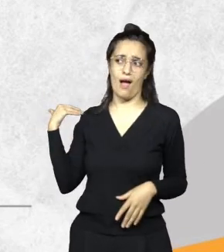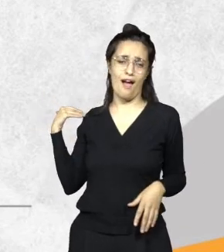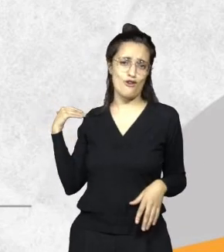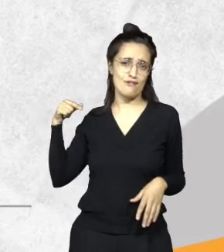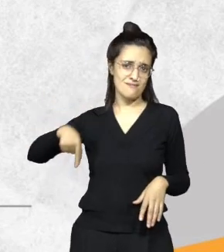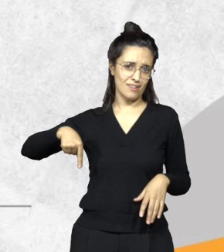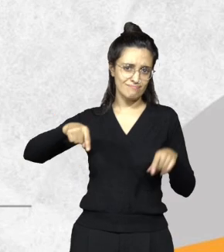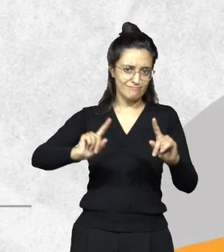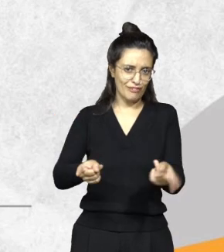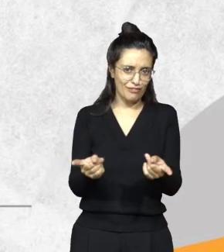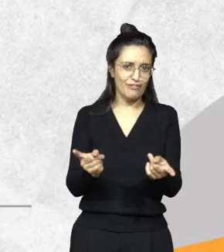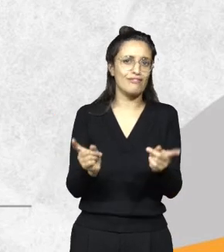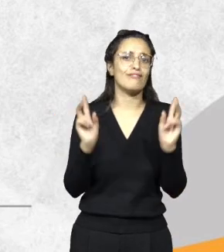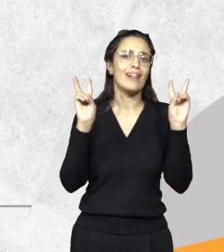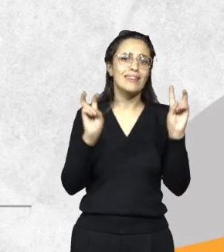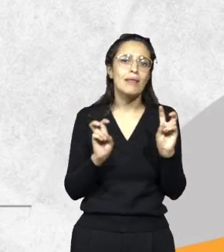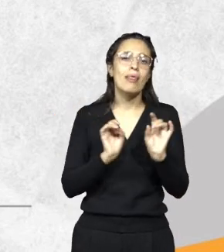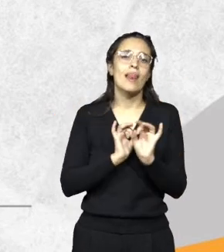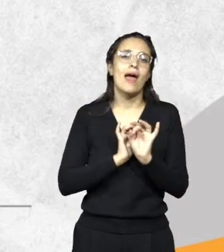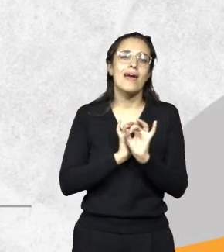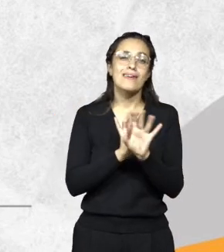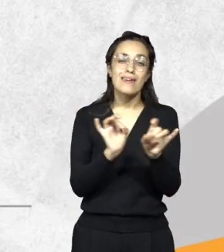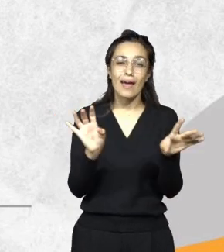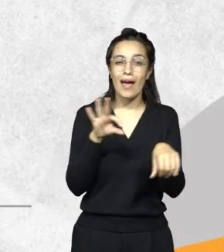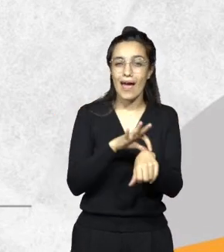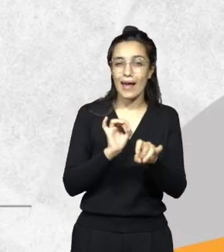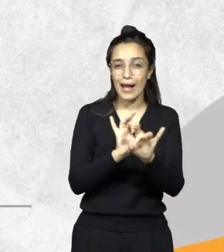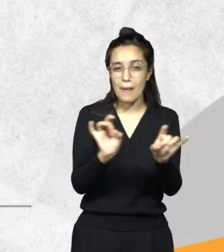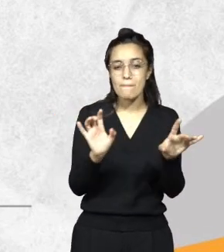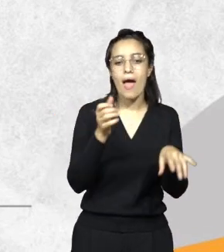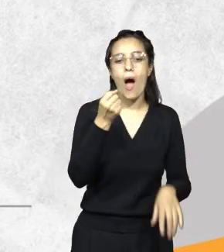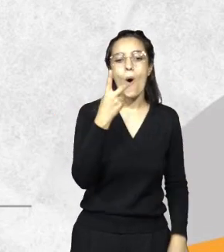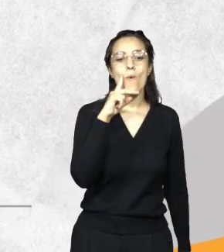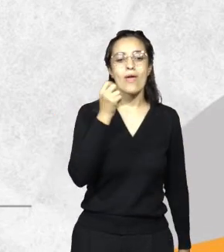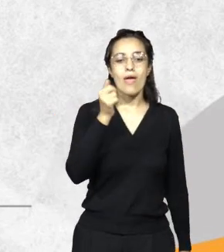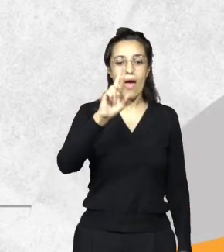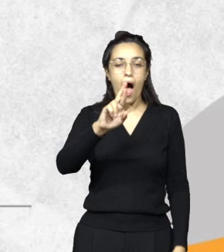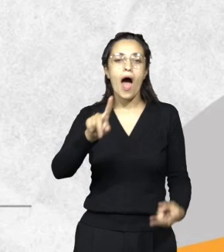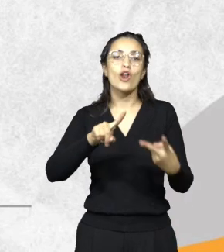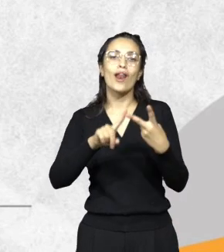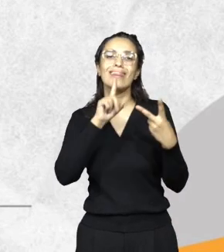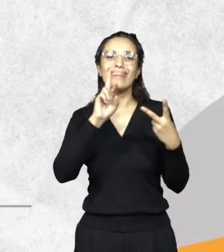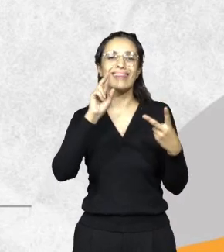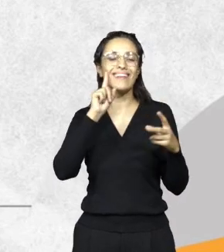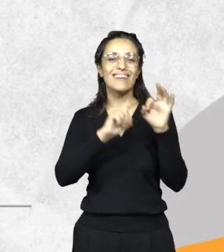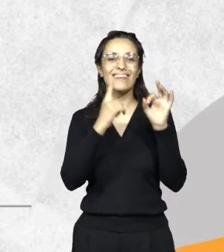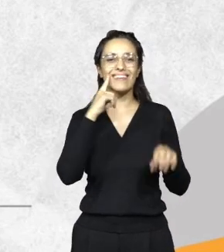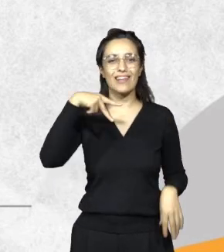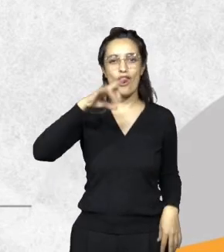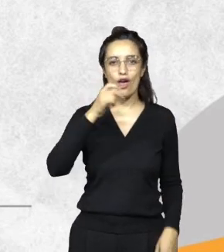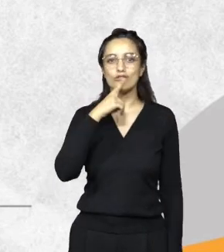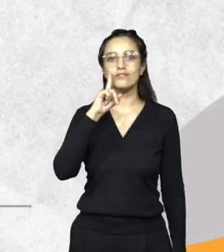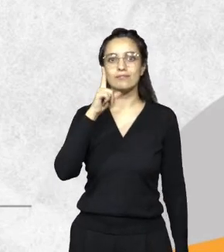la cuestión de la gripe aviar o la triquinosis en los sistemas de producción animal, también estuvimos trabajando en